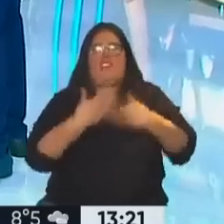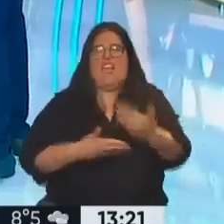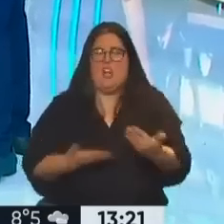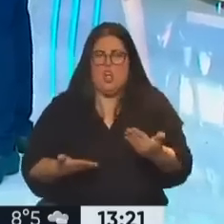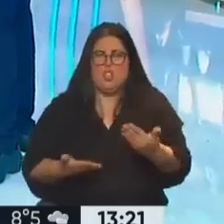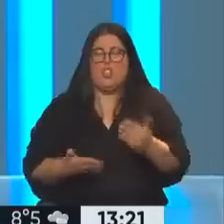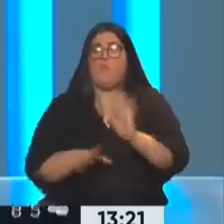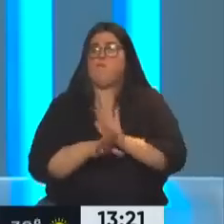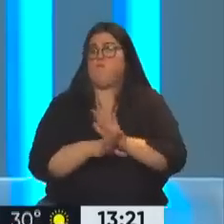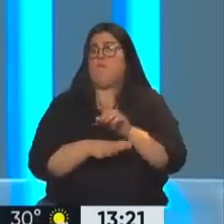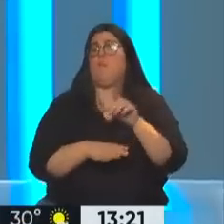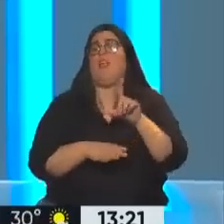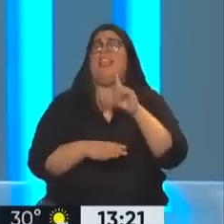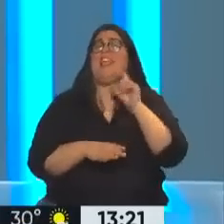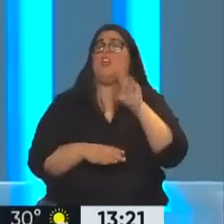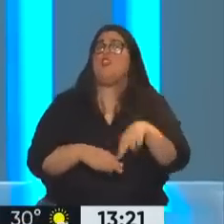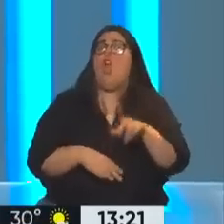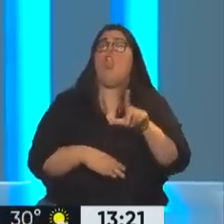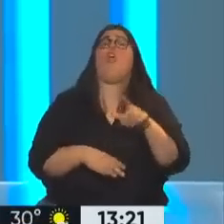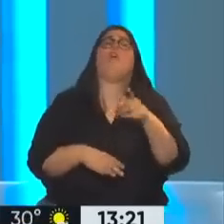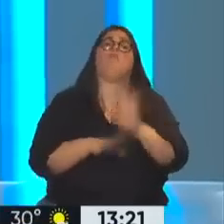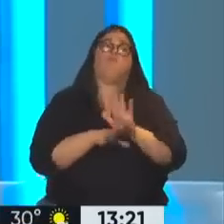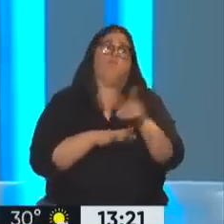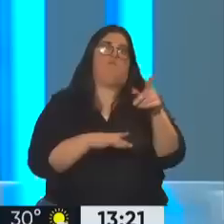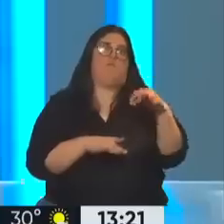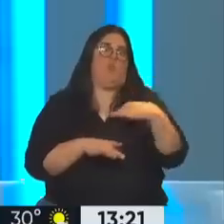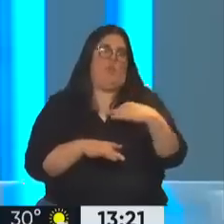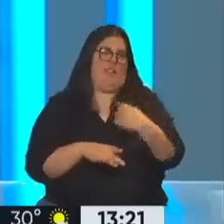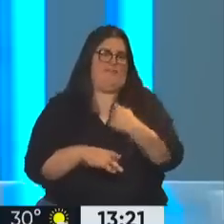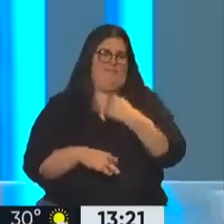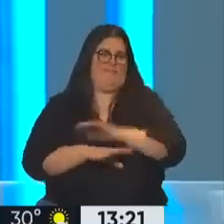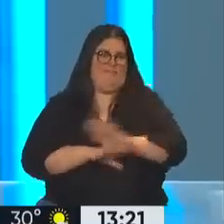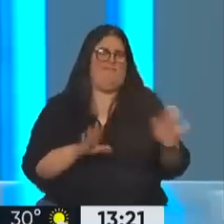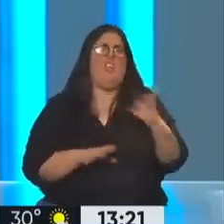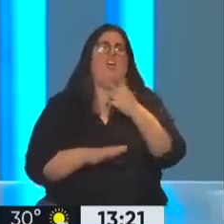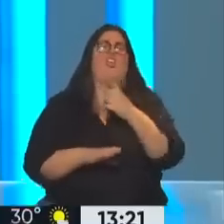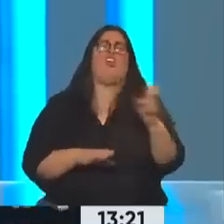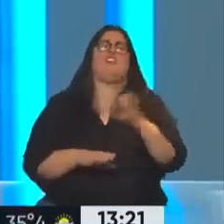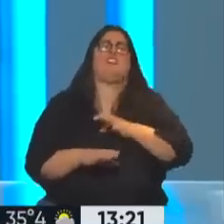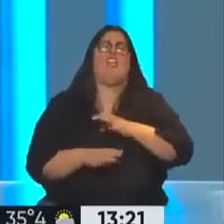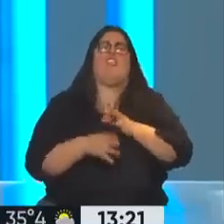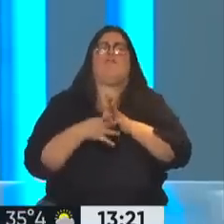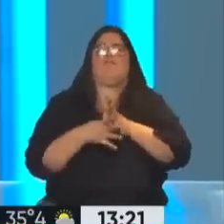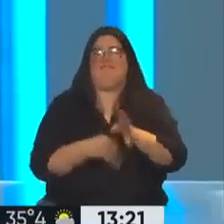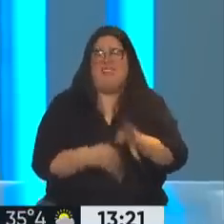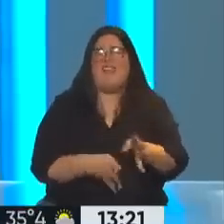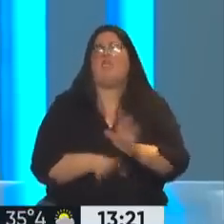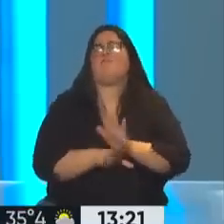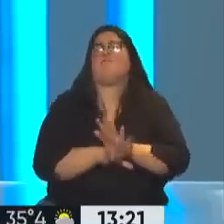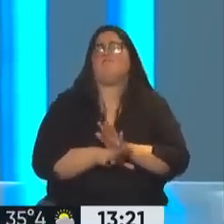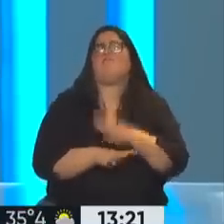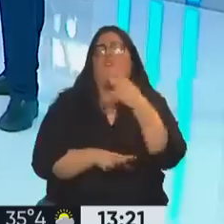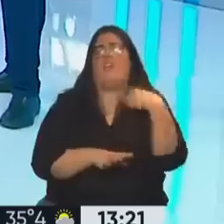eso le costó a Abraham Lincoln una guerra civil y su propia vida. Pero le insisto, si queremos cambiar las cosas hay que arriesgar, si no seremos un fraude